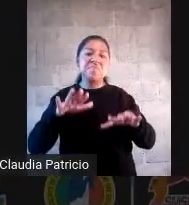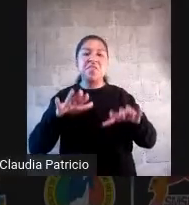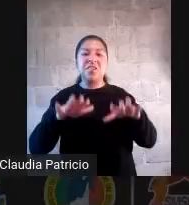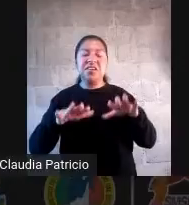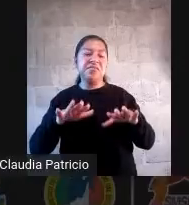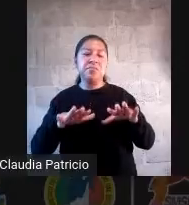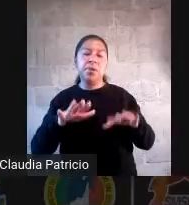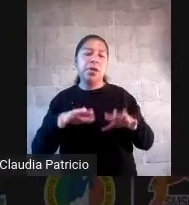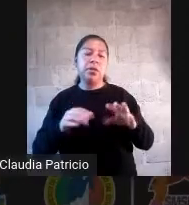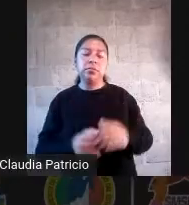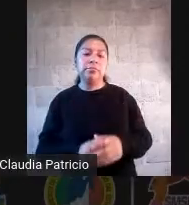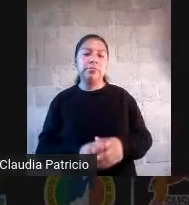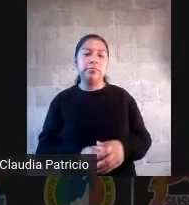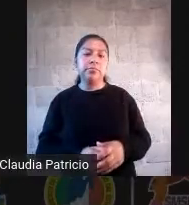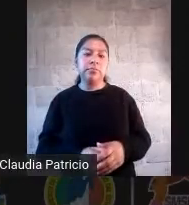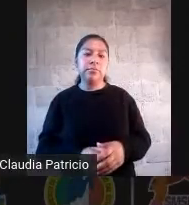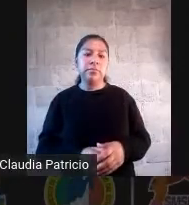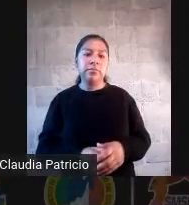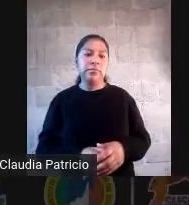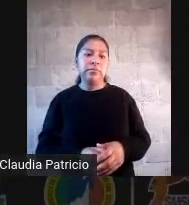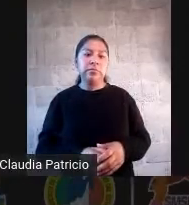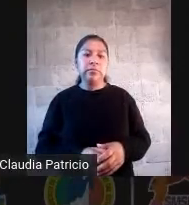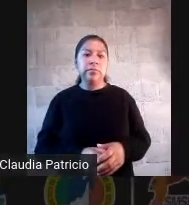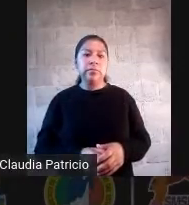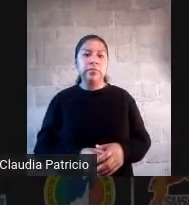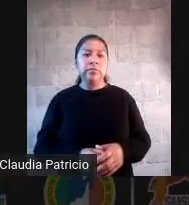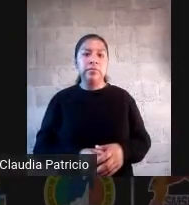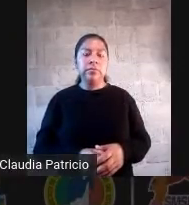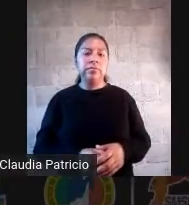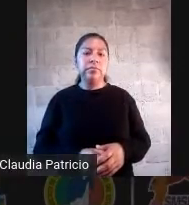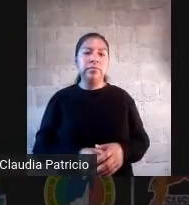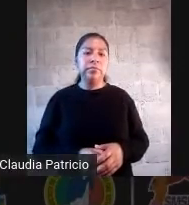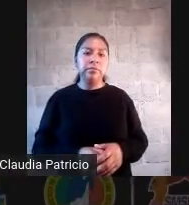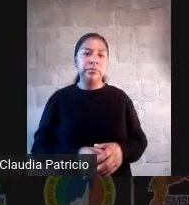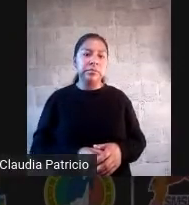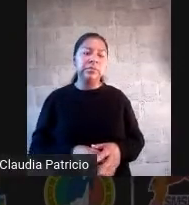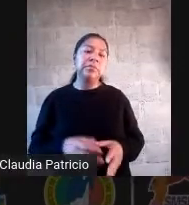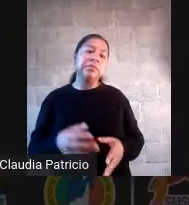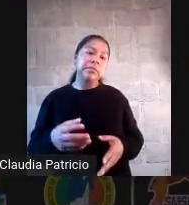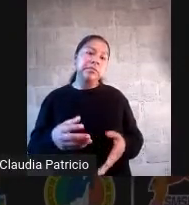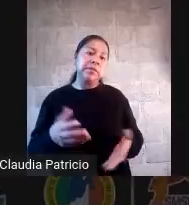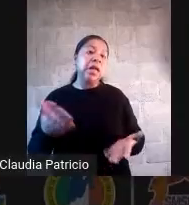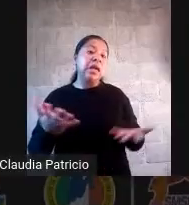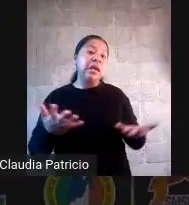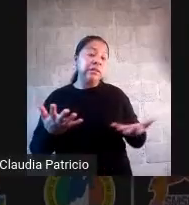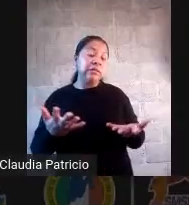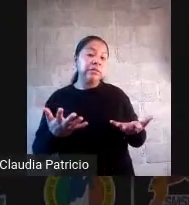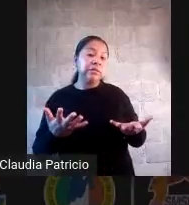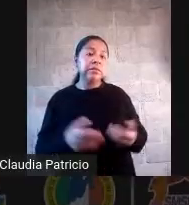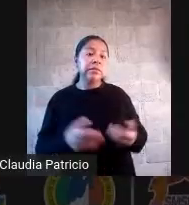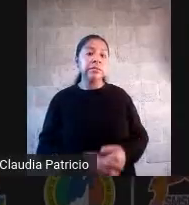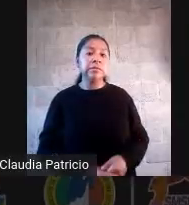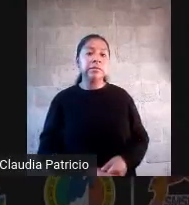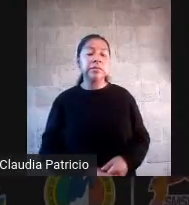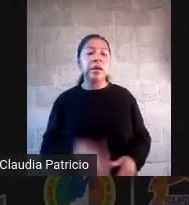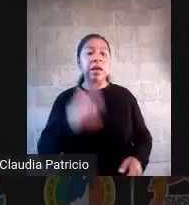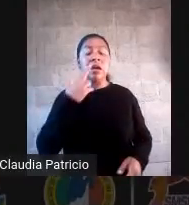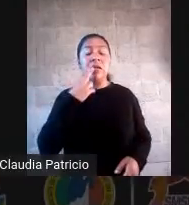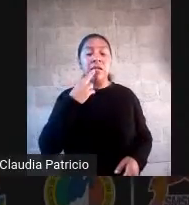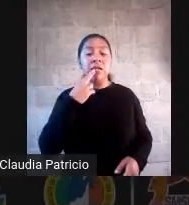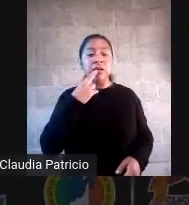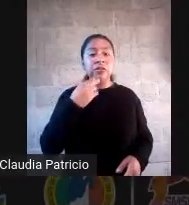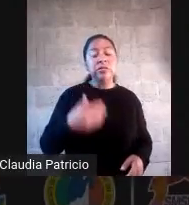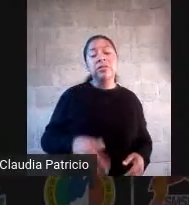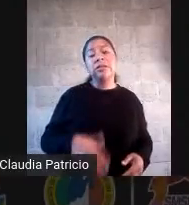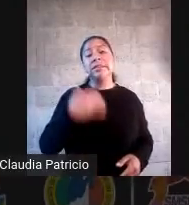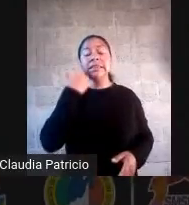llamarle así, no era un examen comprado en la papelería, pero el uso que se le pretendía dar era, ver, colectivo,